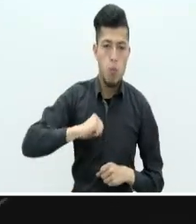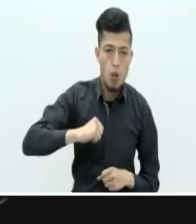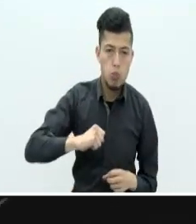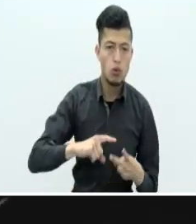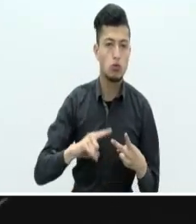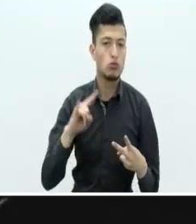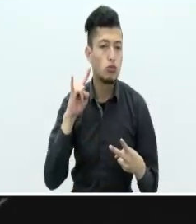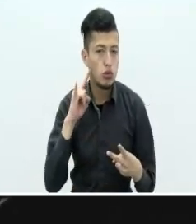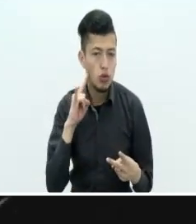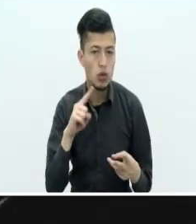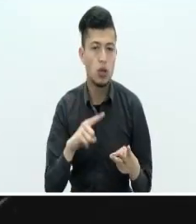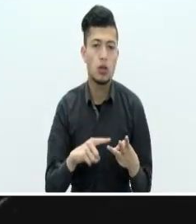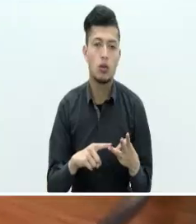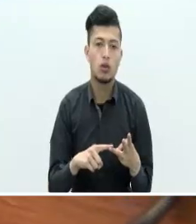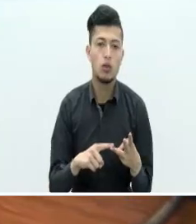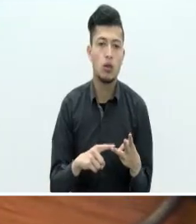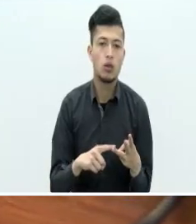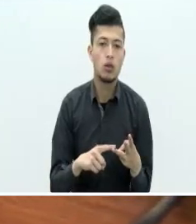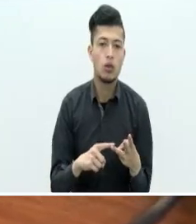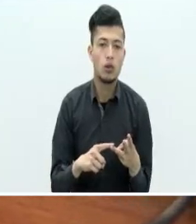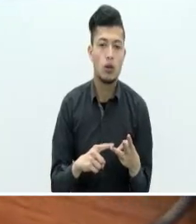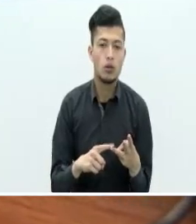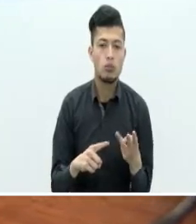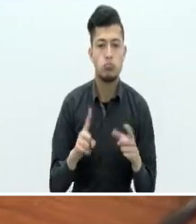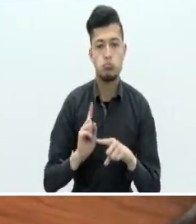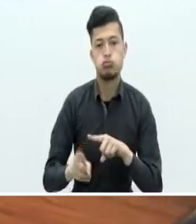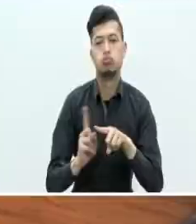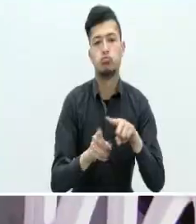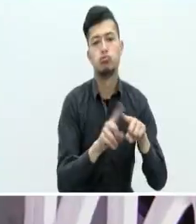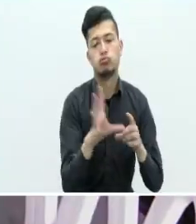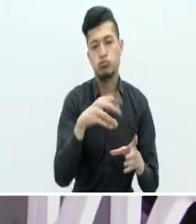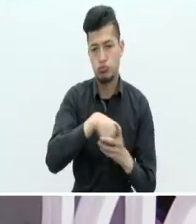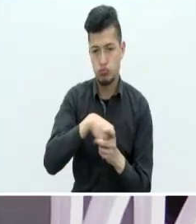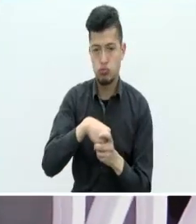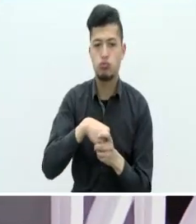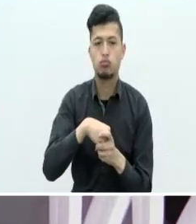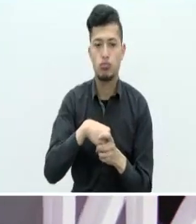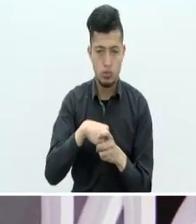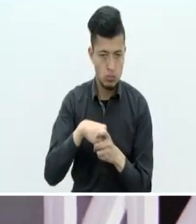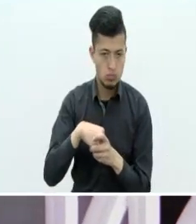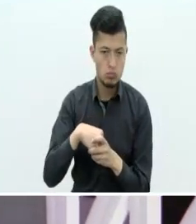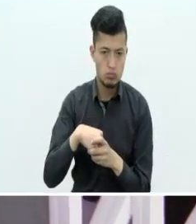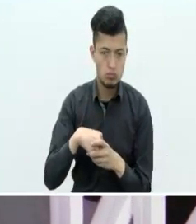puede subirle hasta efectos de sonido, incluyendo explosiones, sonidos de batería.